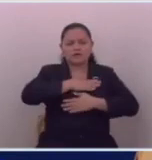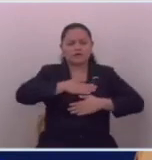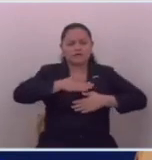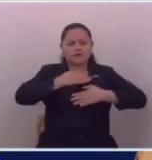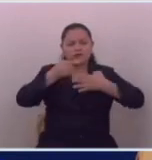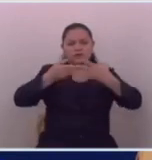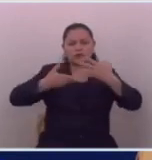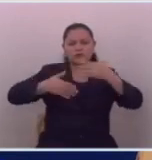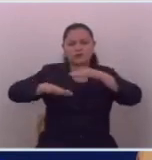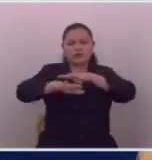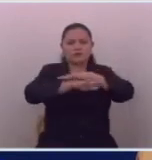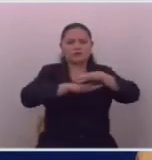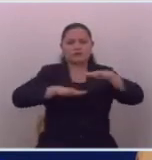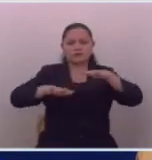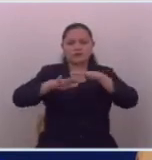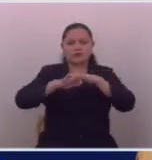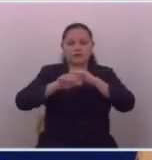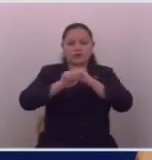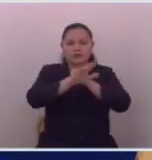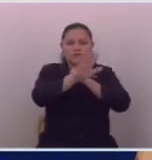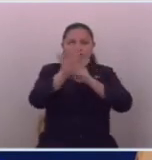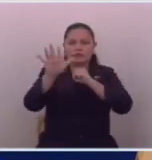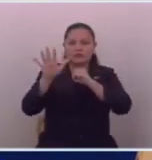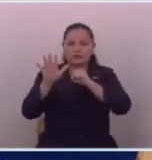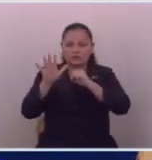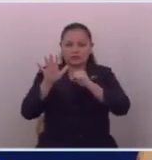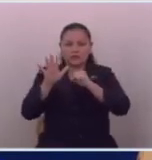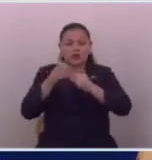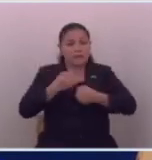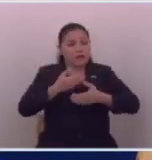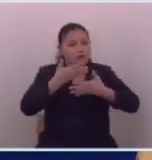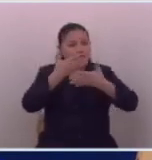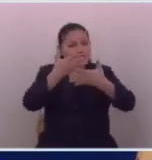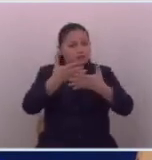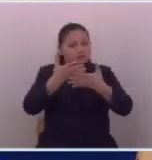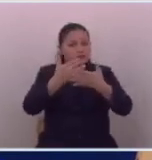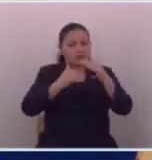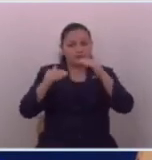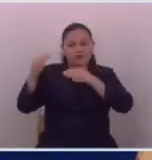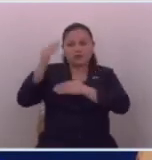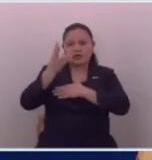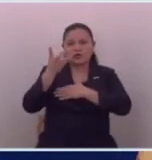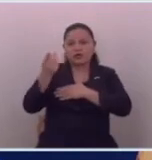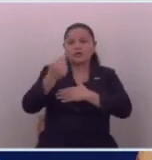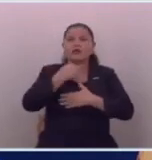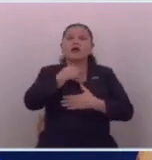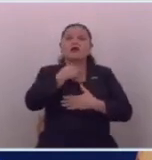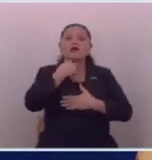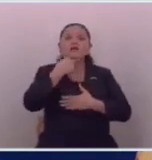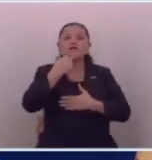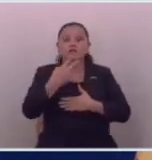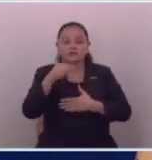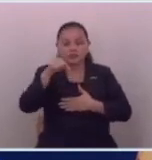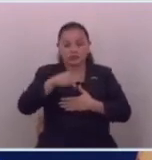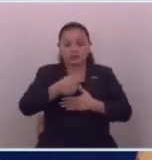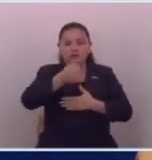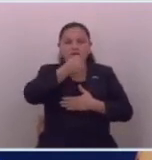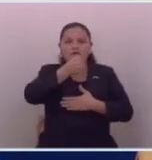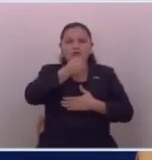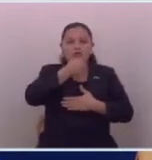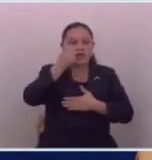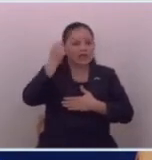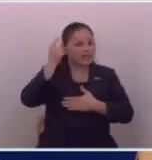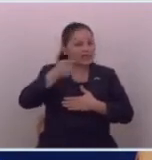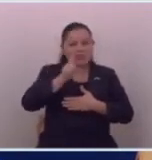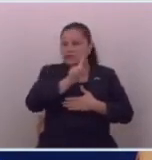de sus derechos fundamentales, promoviendo la expresión del mayor número de voces, puesto que la información no